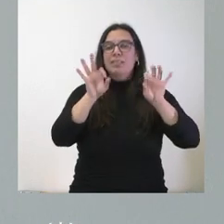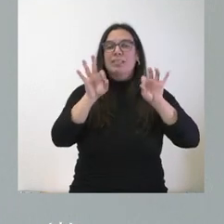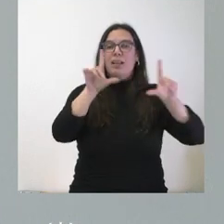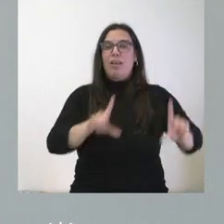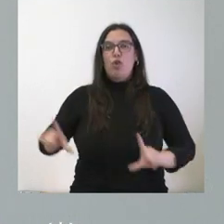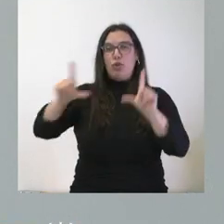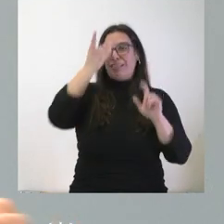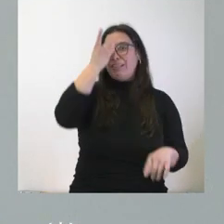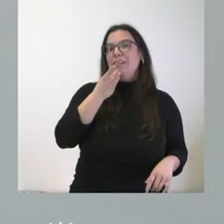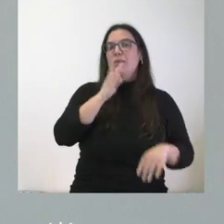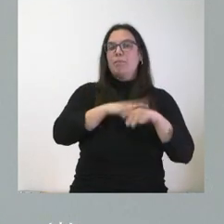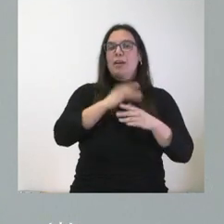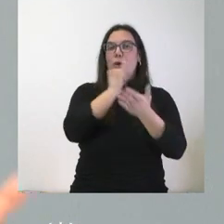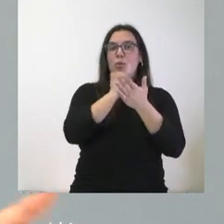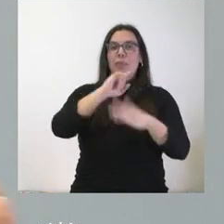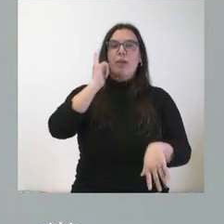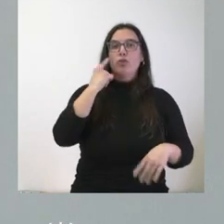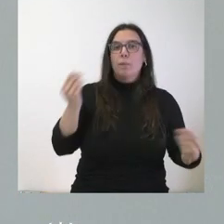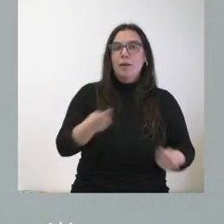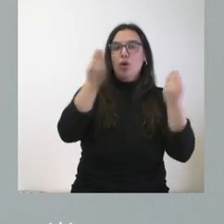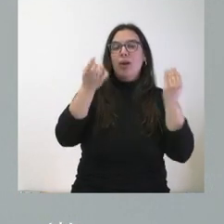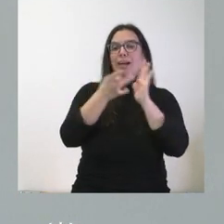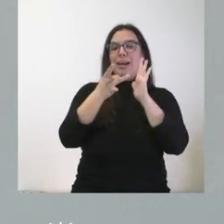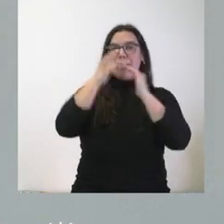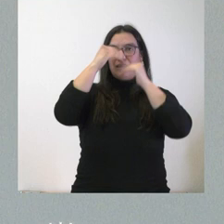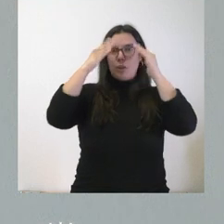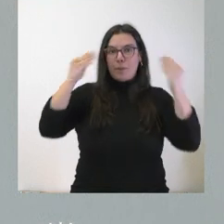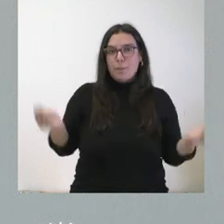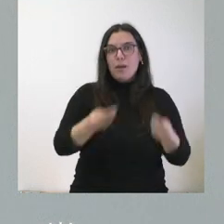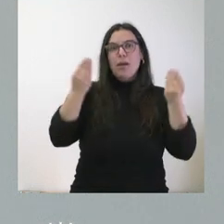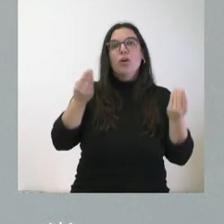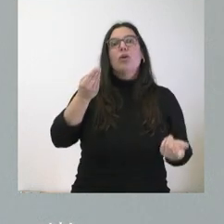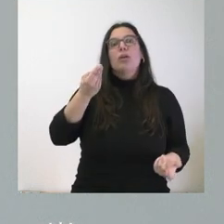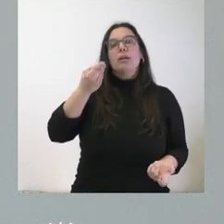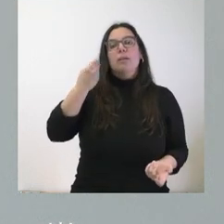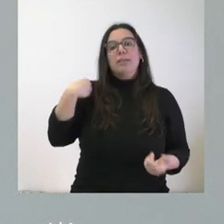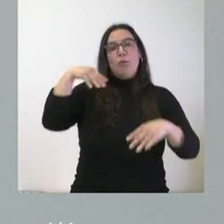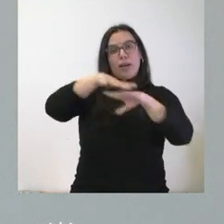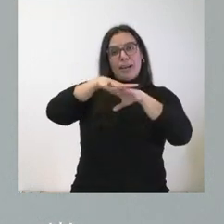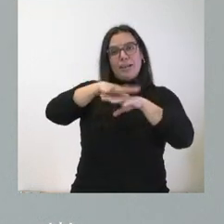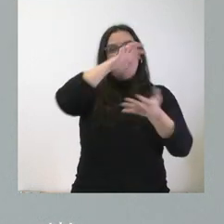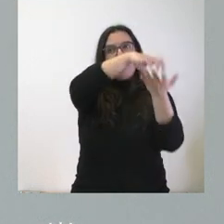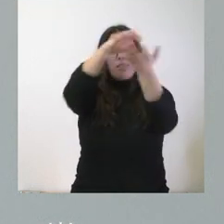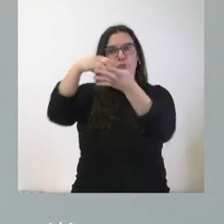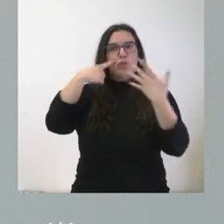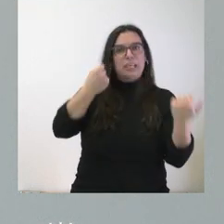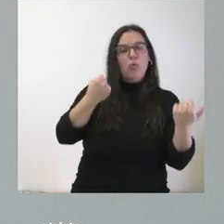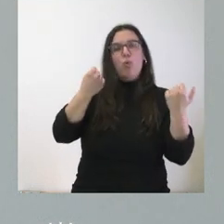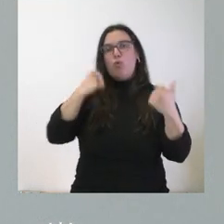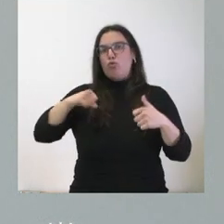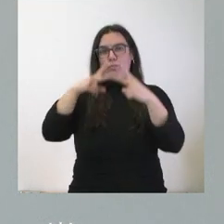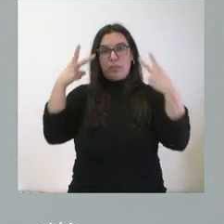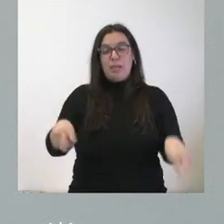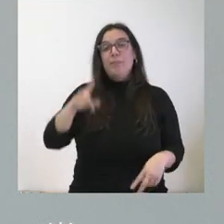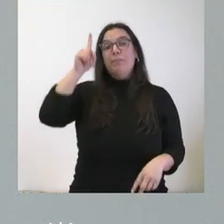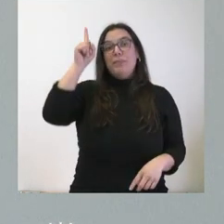digital para mejorar pruebas de diagnóstico e incrementar la calidad asistencial en las redes de los centros asistenciales y hospitalarios. Y destinamos una